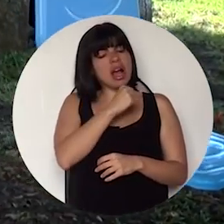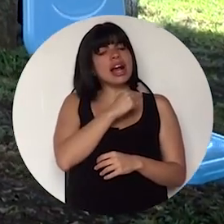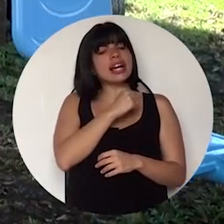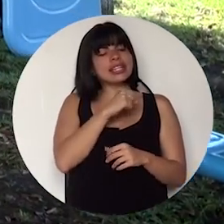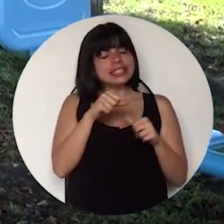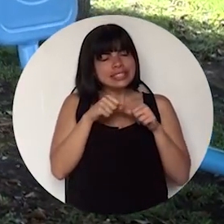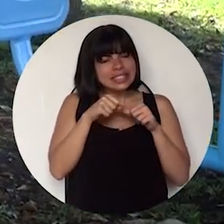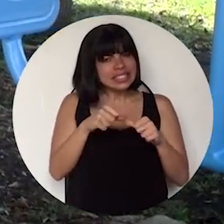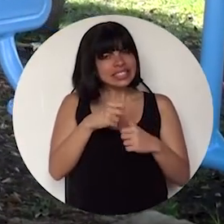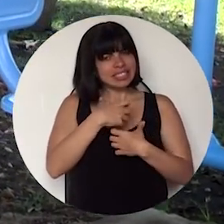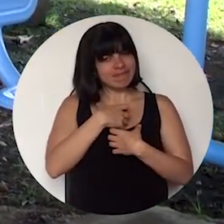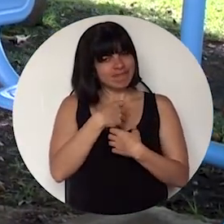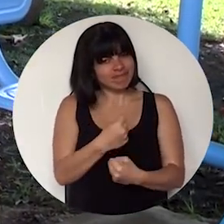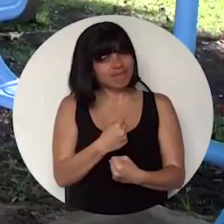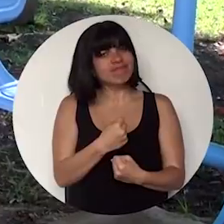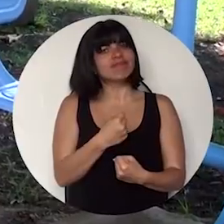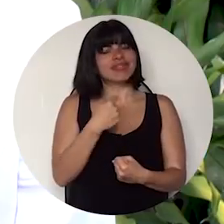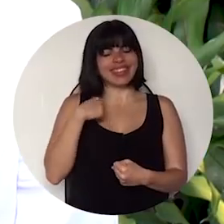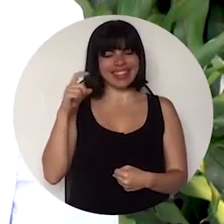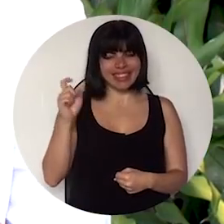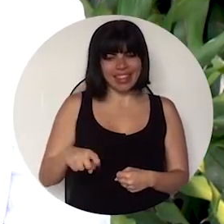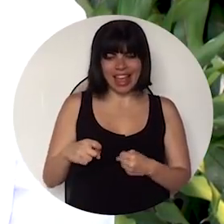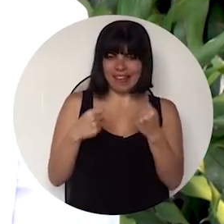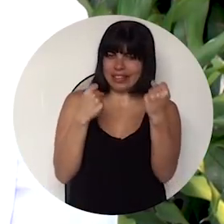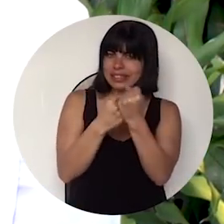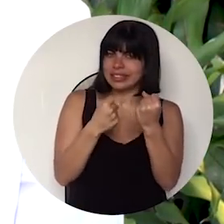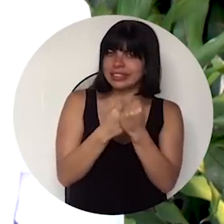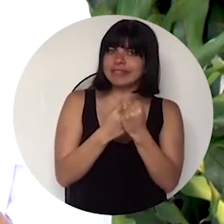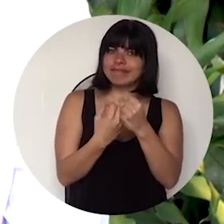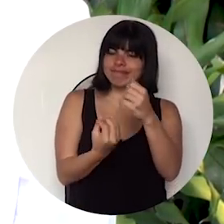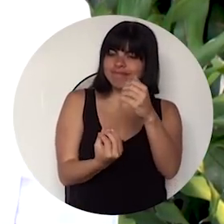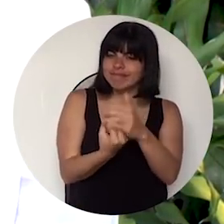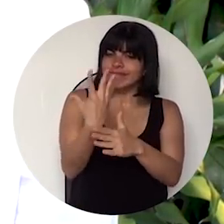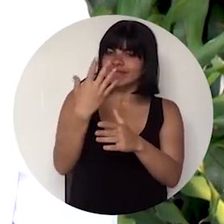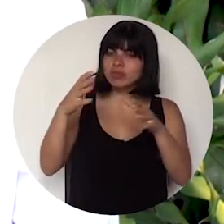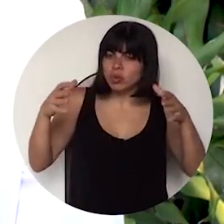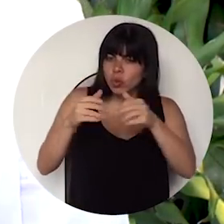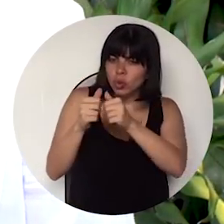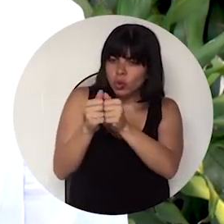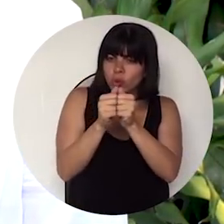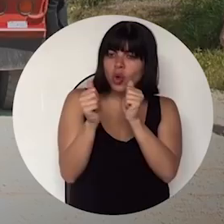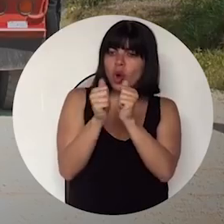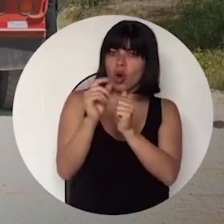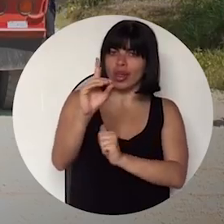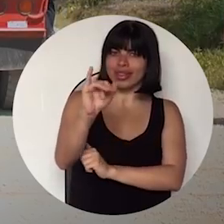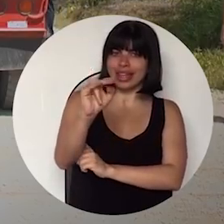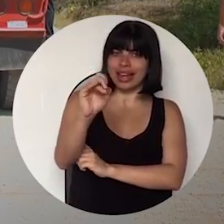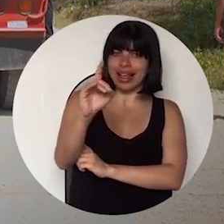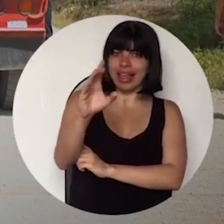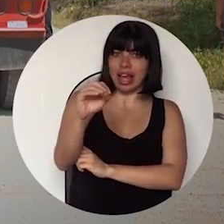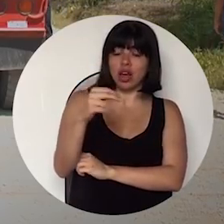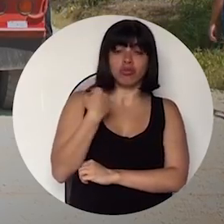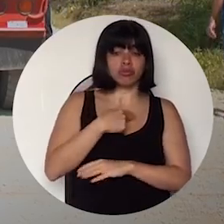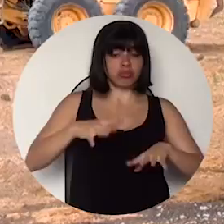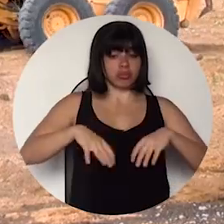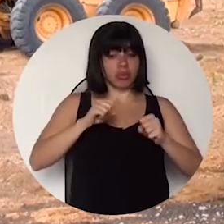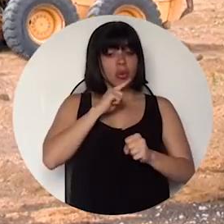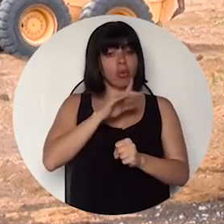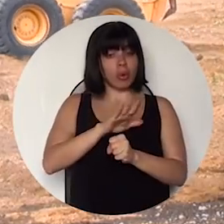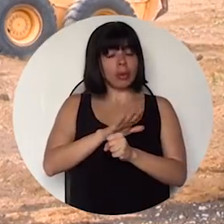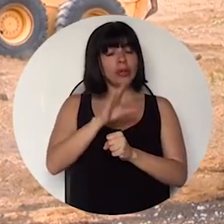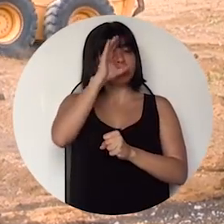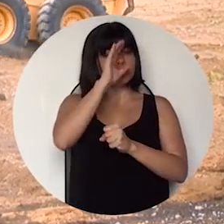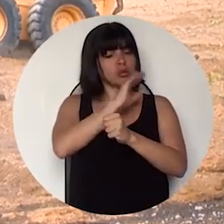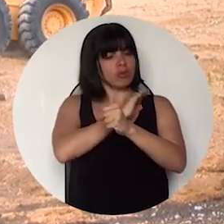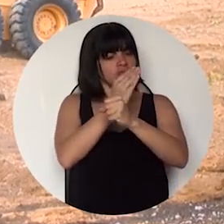y seguir creyendo en que tenemos que impulsar y crear en conjunto con Dinadeco. Hemos asumido el compromiso